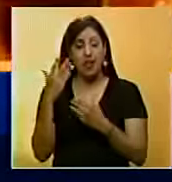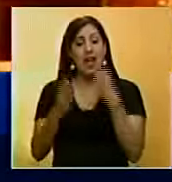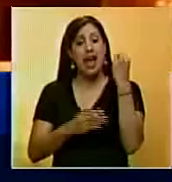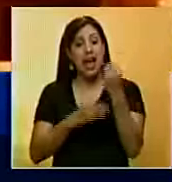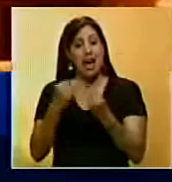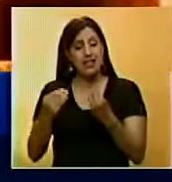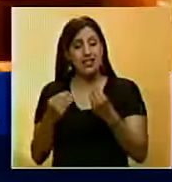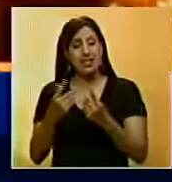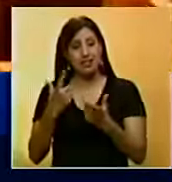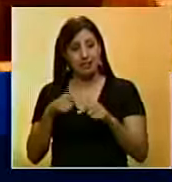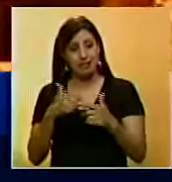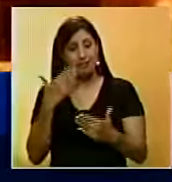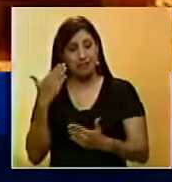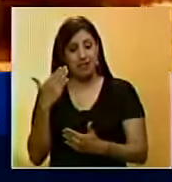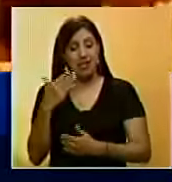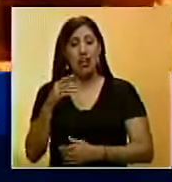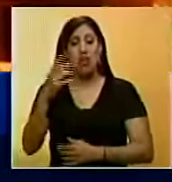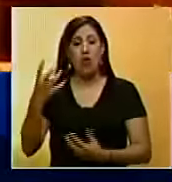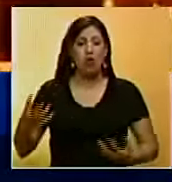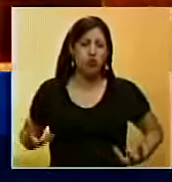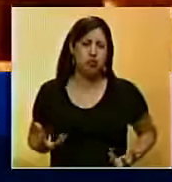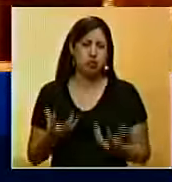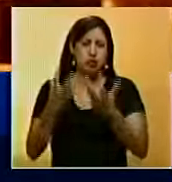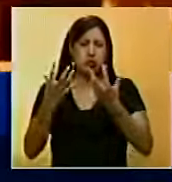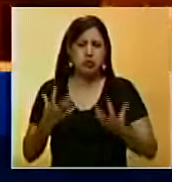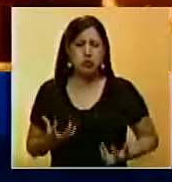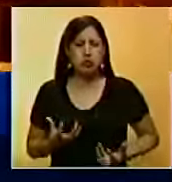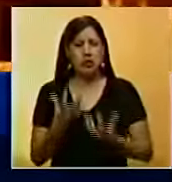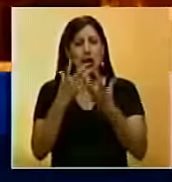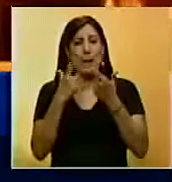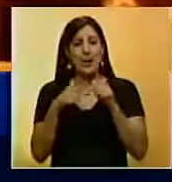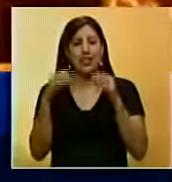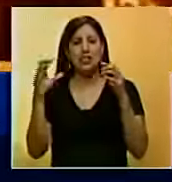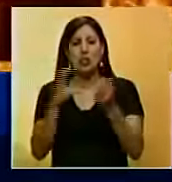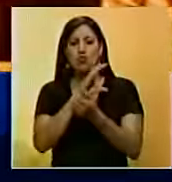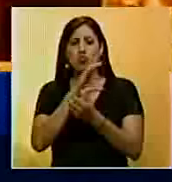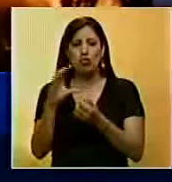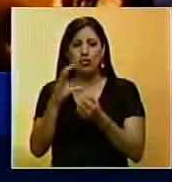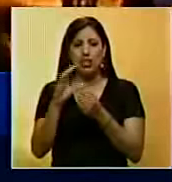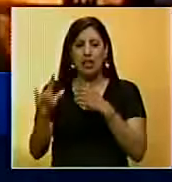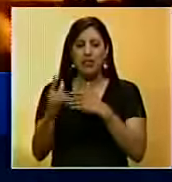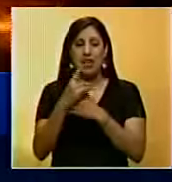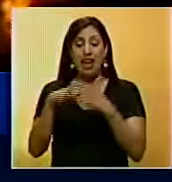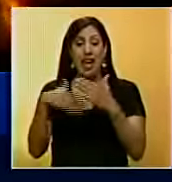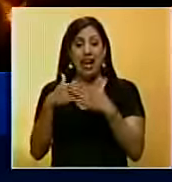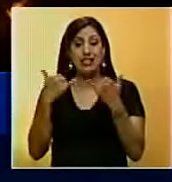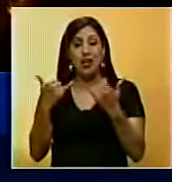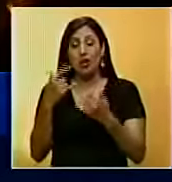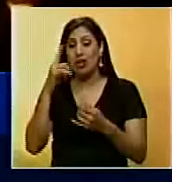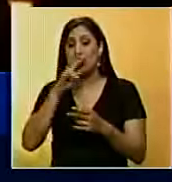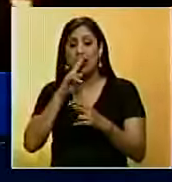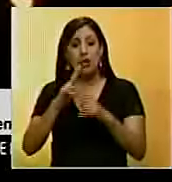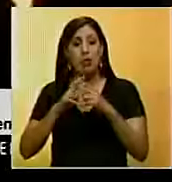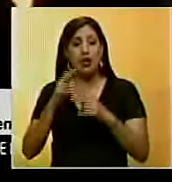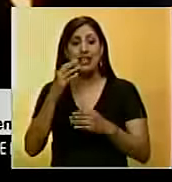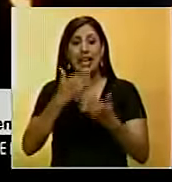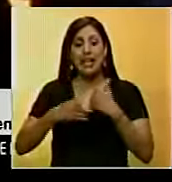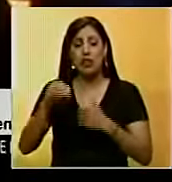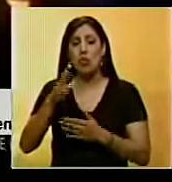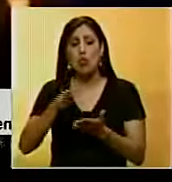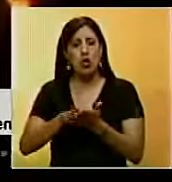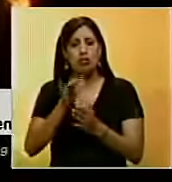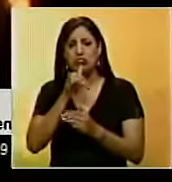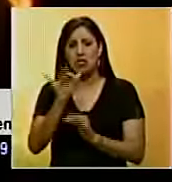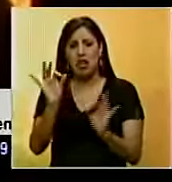se realizaba en Mumbai. El fuego inició durante un espectáculo musical Labaní y hasta el momento no se han reportado heridos ni